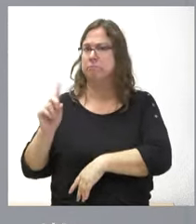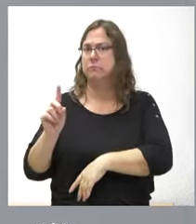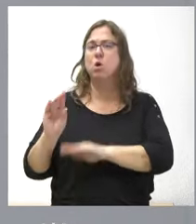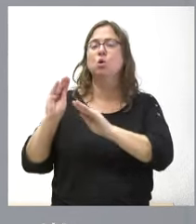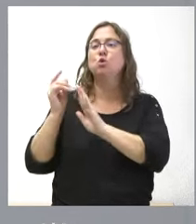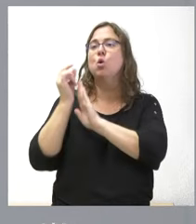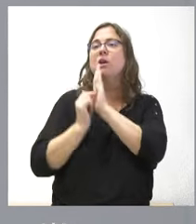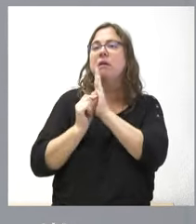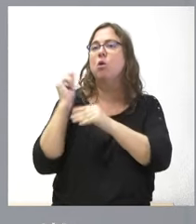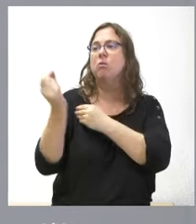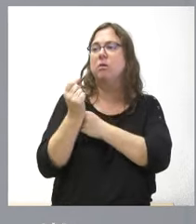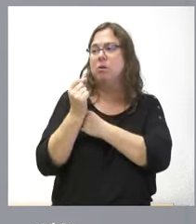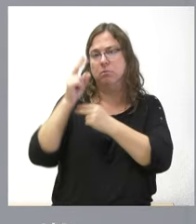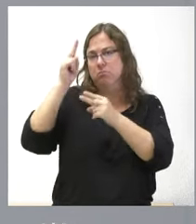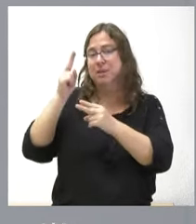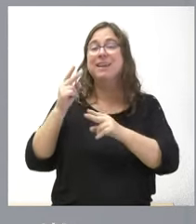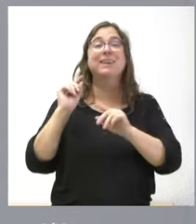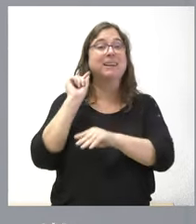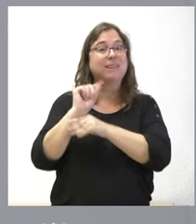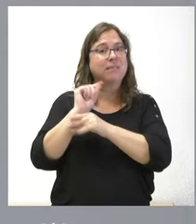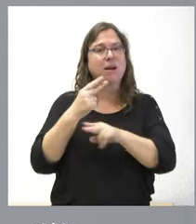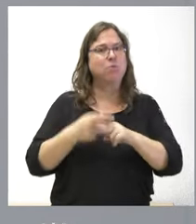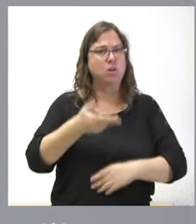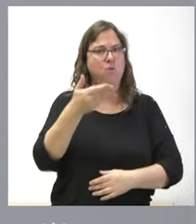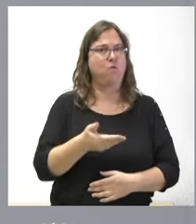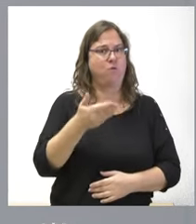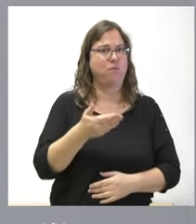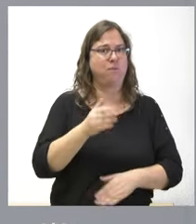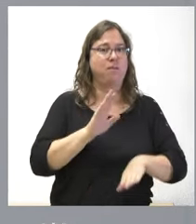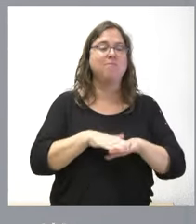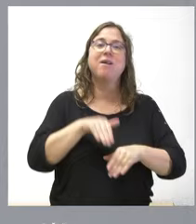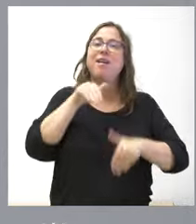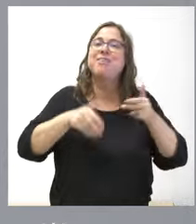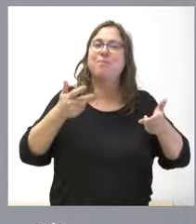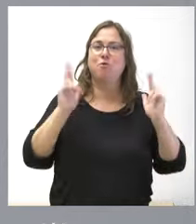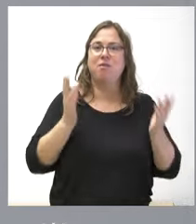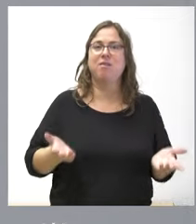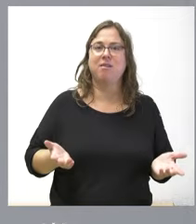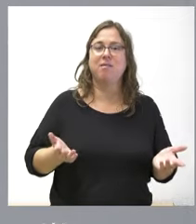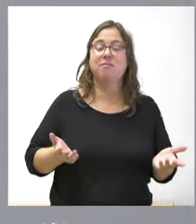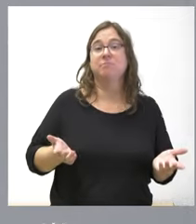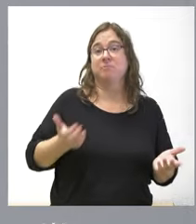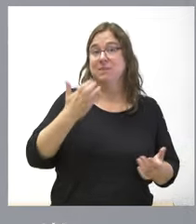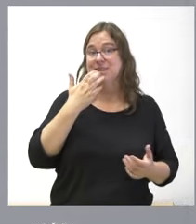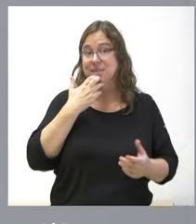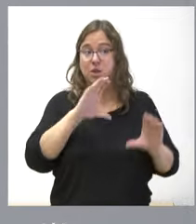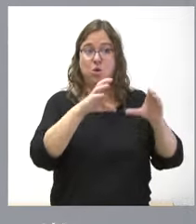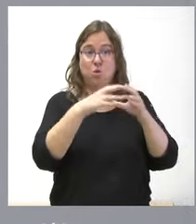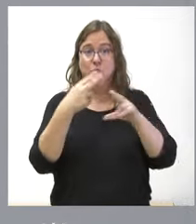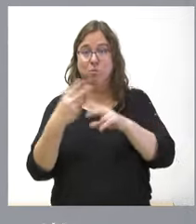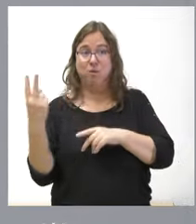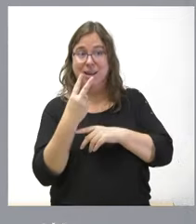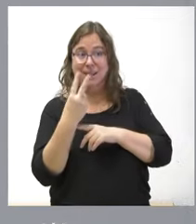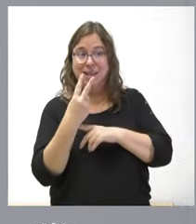criterios de crítica la crítica política es un elemento fundamental de la existencia de la democracia y lógicamente si dos partidos no tuvieran